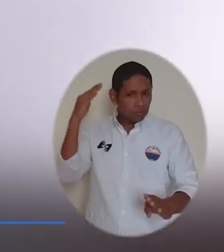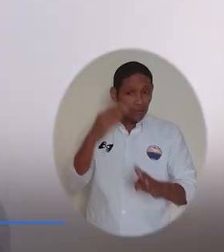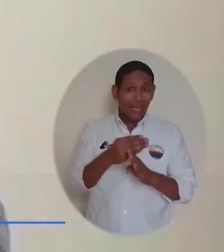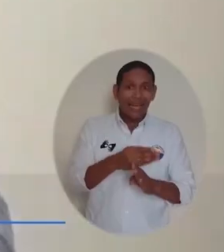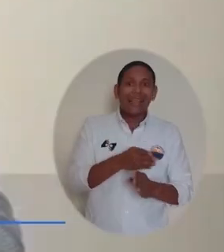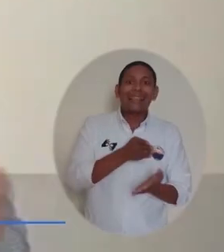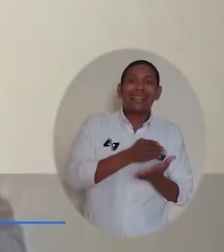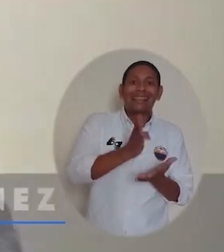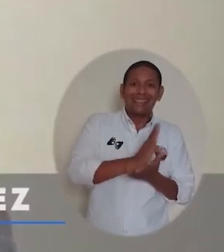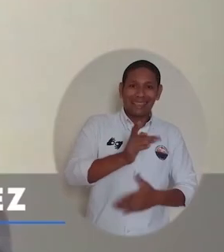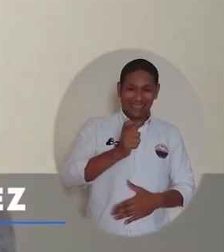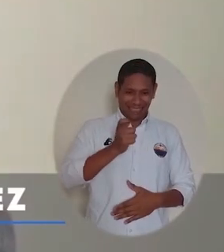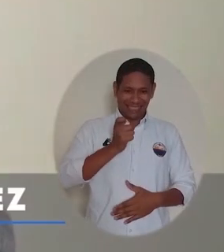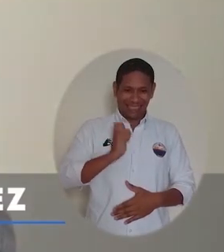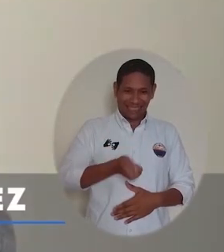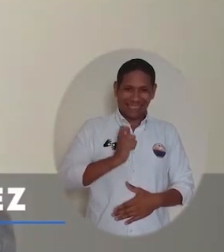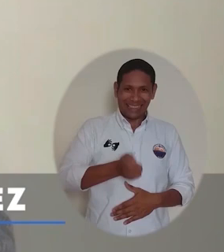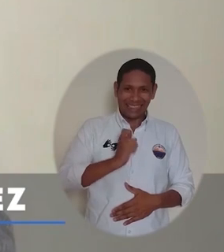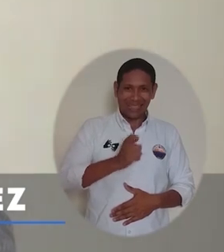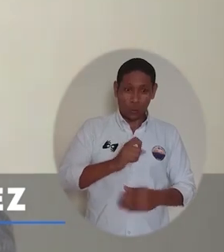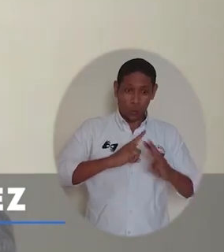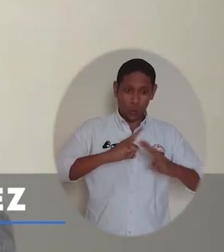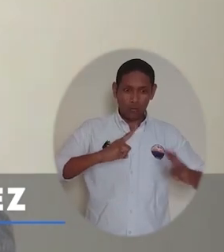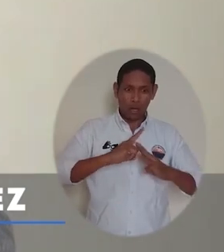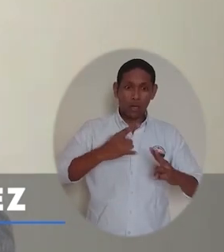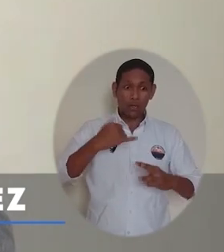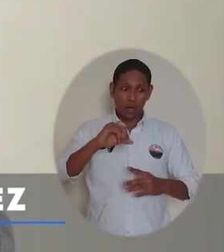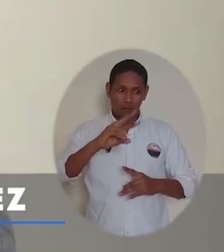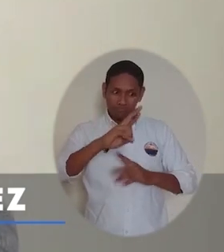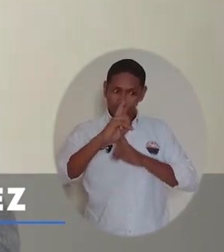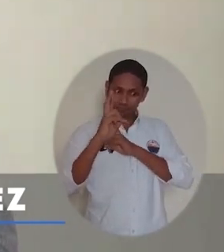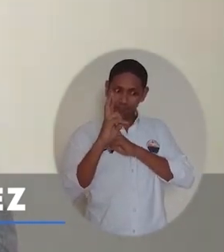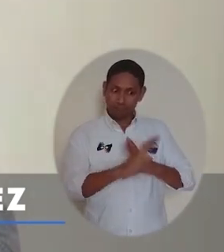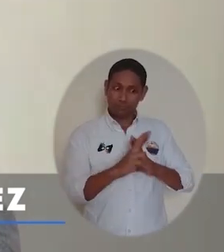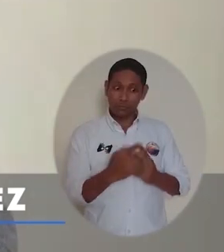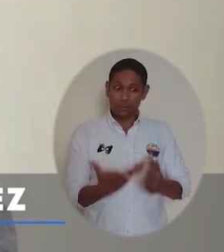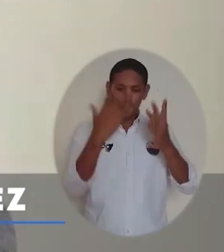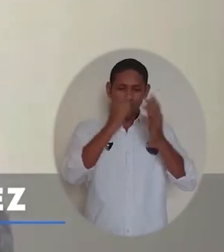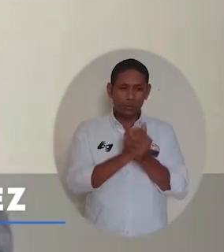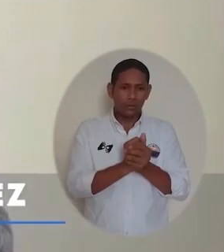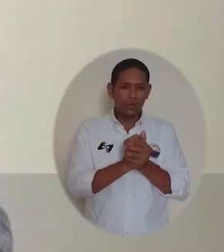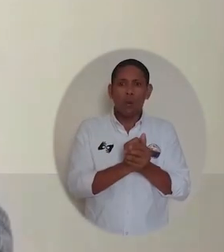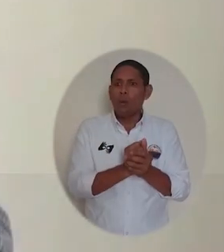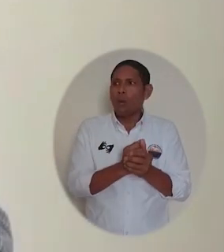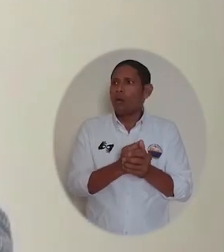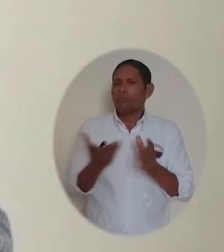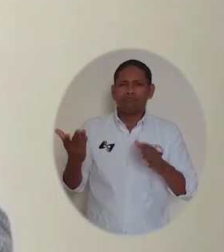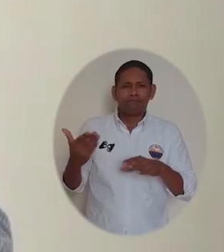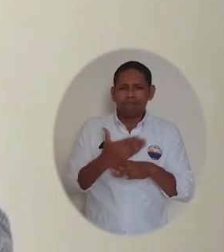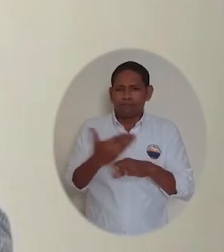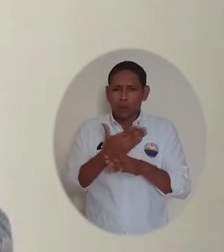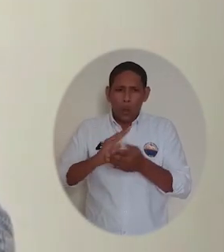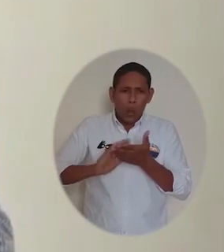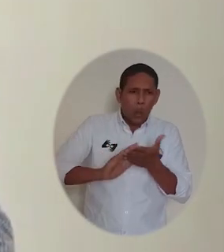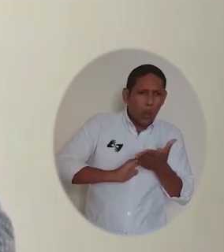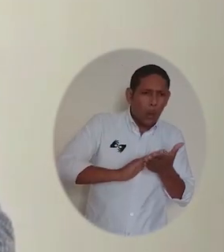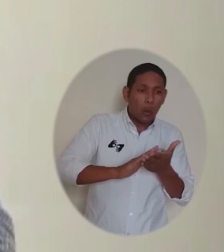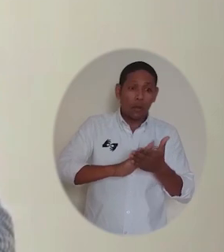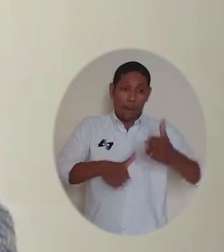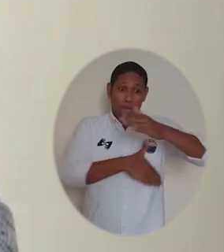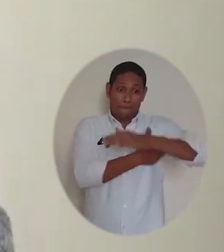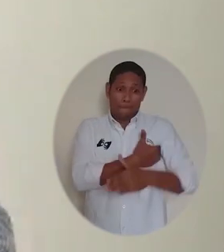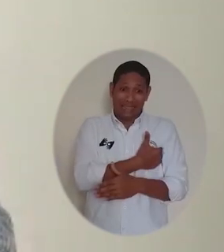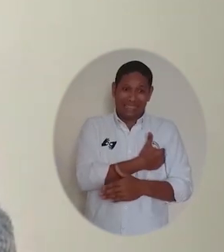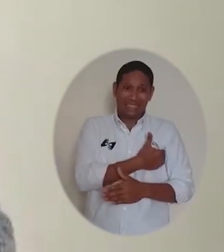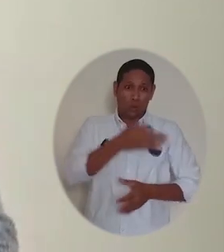del consultorio jurídico y centro de conciliación del programa de Derecho de la Universidad de Magdalena ha sido saltado recientemente por la Dirección de Mecanismos Alternativos